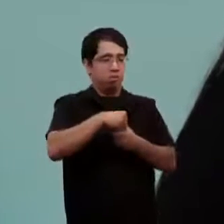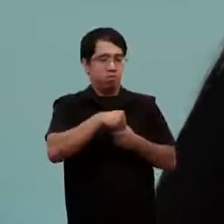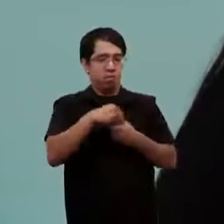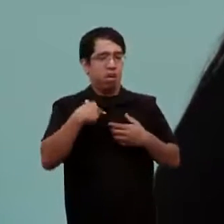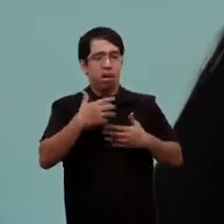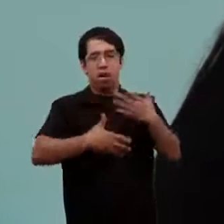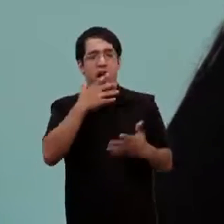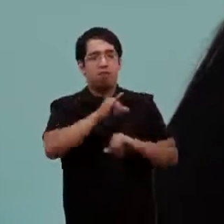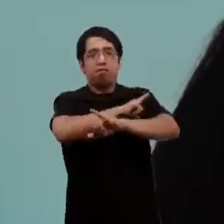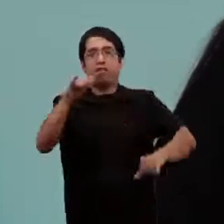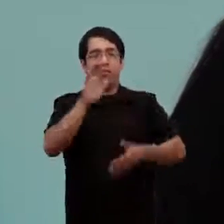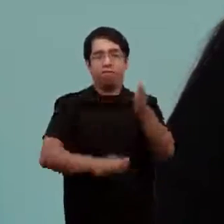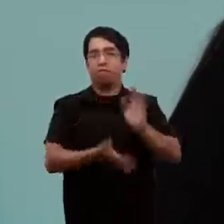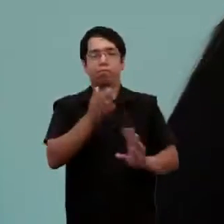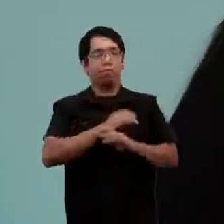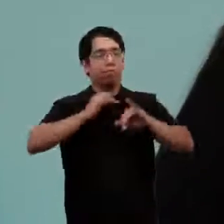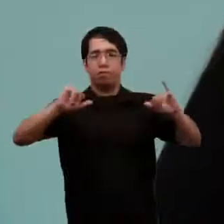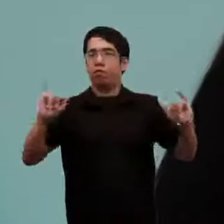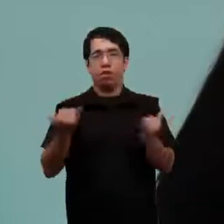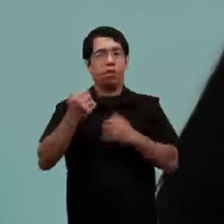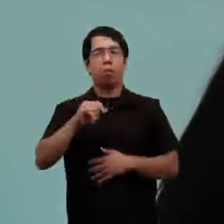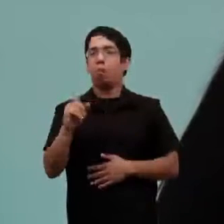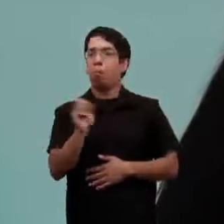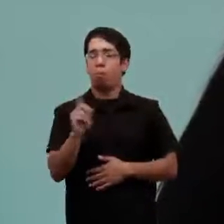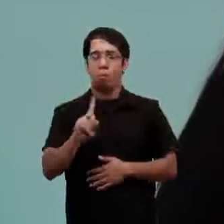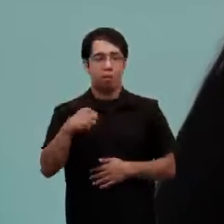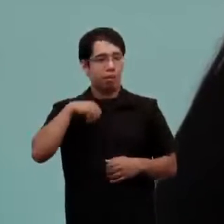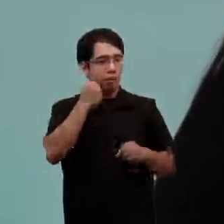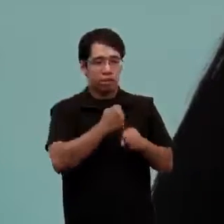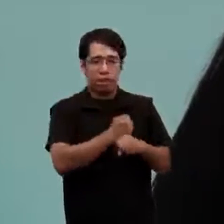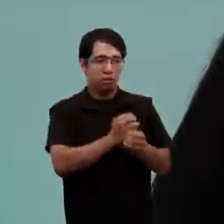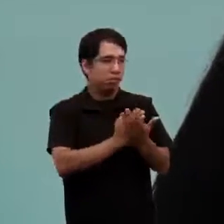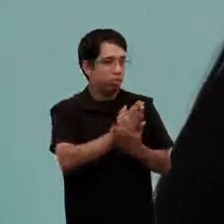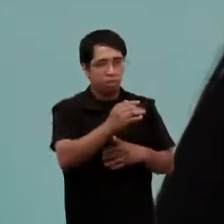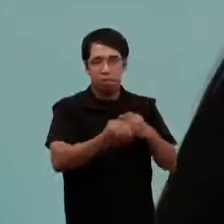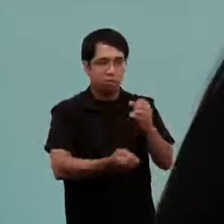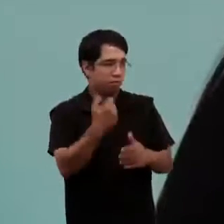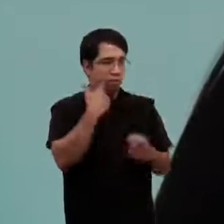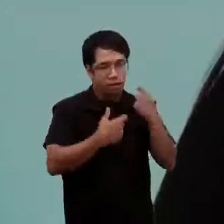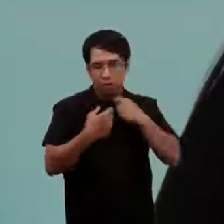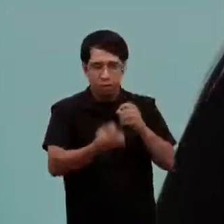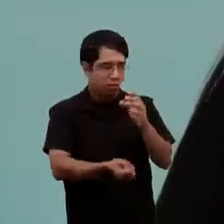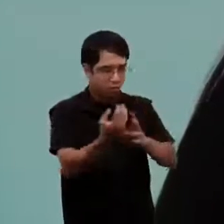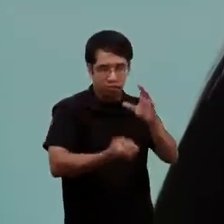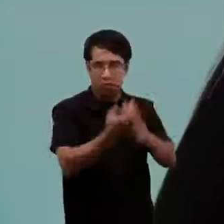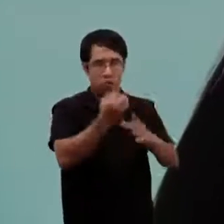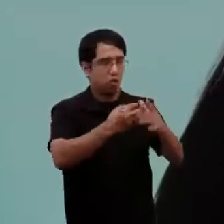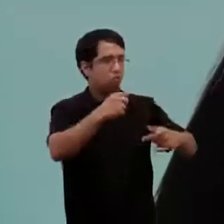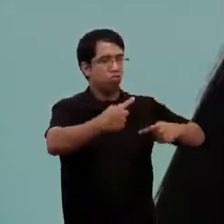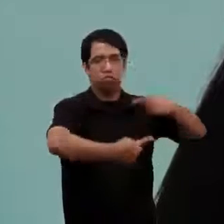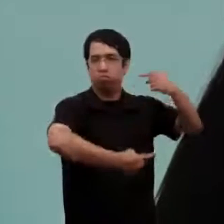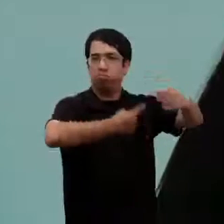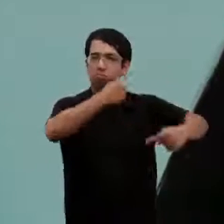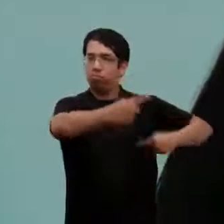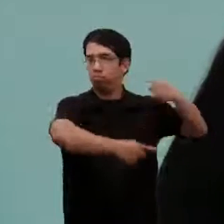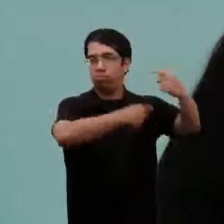infinita porque tiene que ver con un aspecto social también y sobre todo estas prácticas van a cambiar